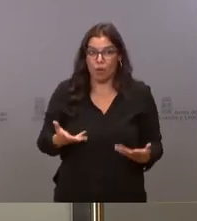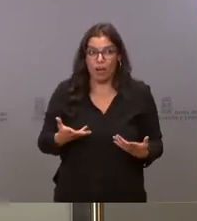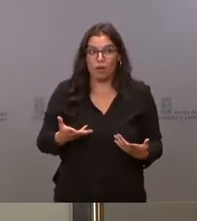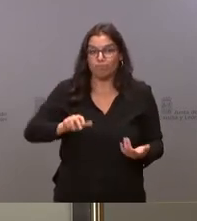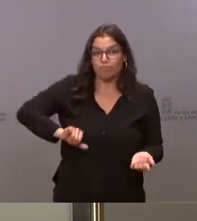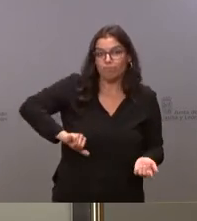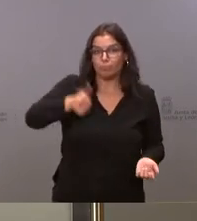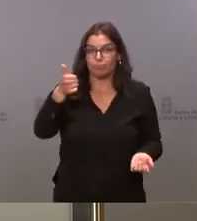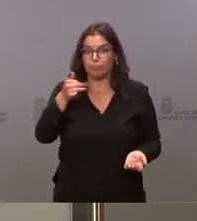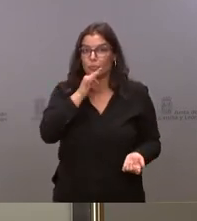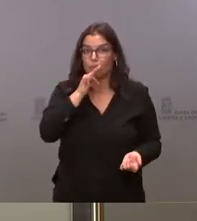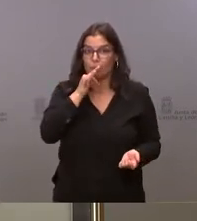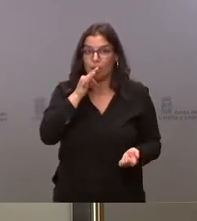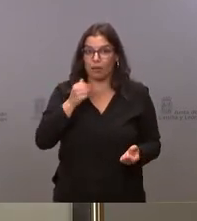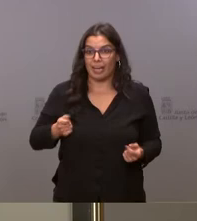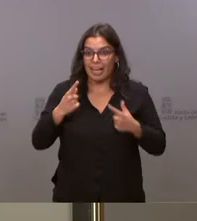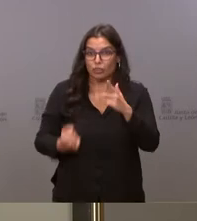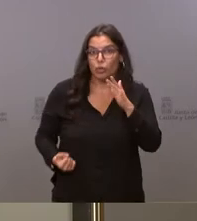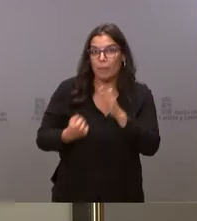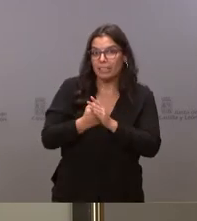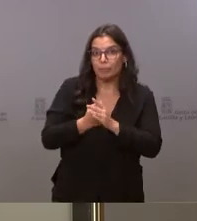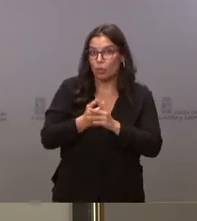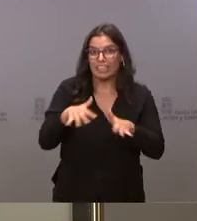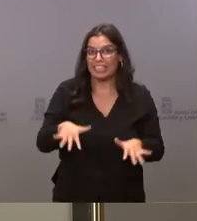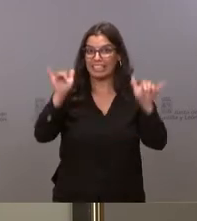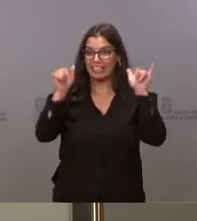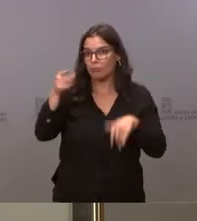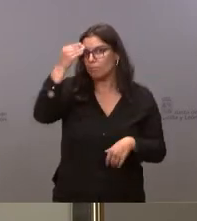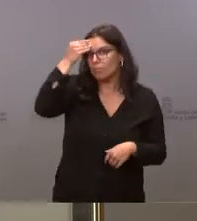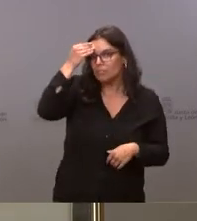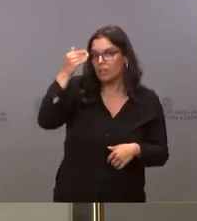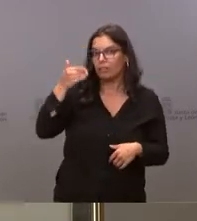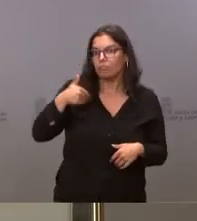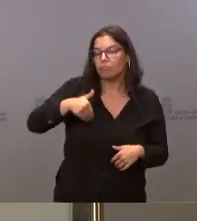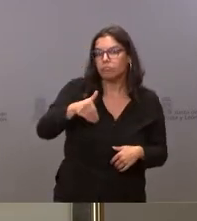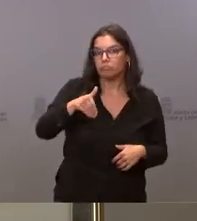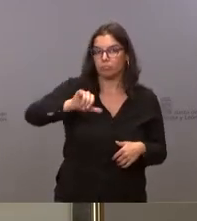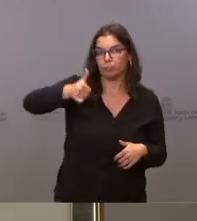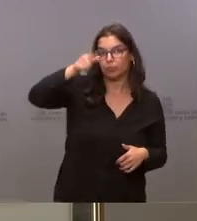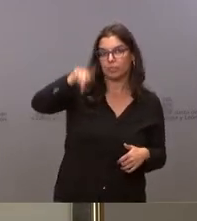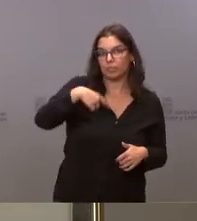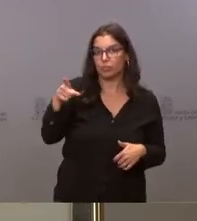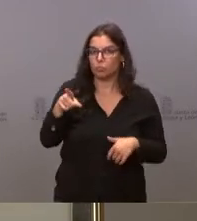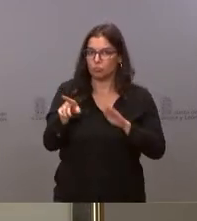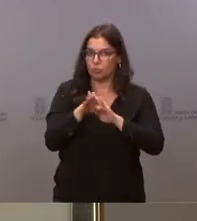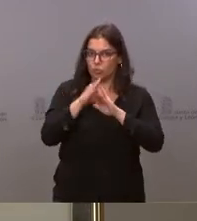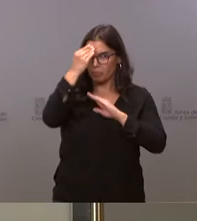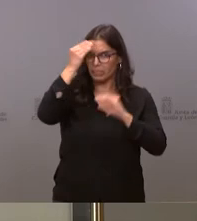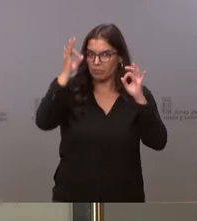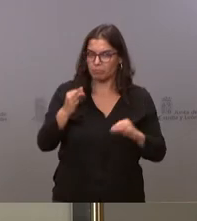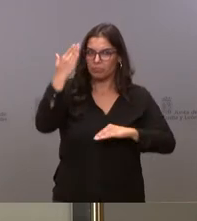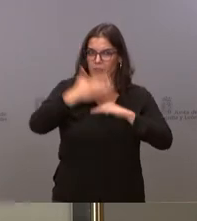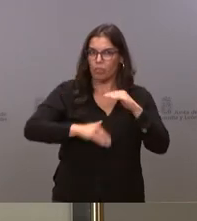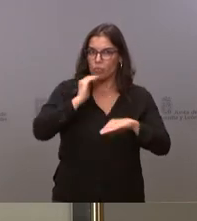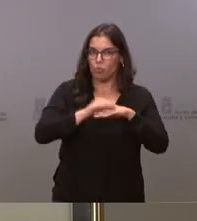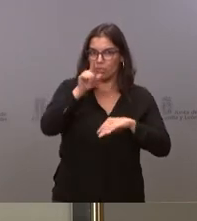todavía ni el techo de gasto no sé qué previsión tienen sobre ese techo de gasto y si sigue manteniendo que se cumplirá la fecha estatutaria